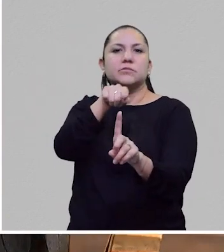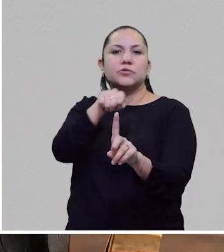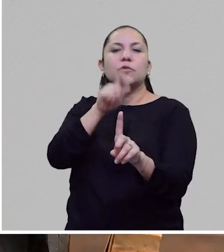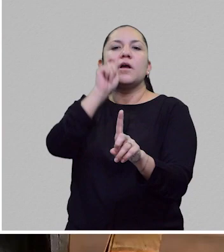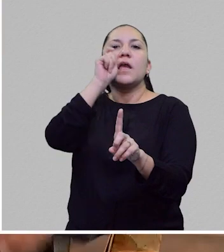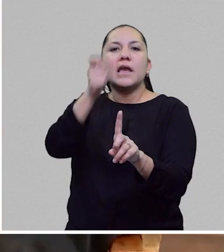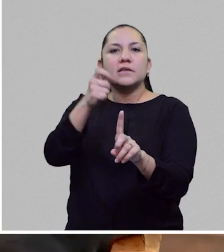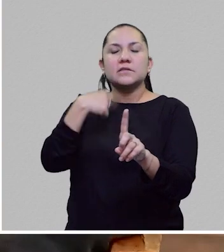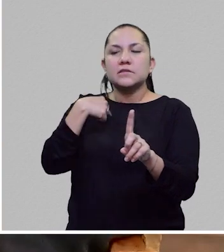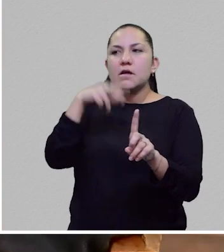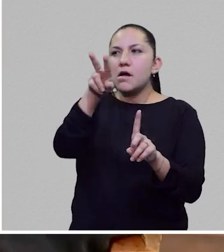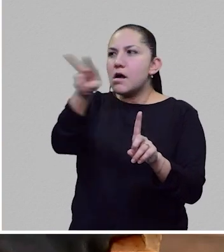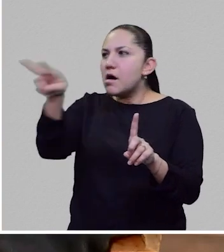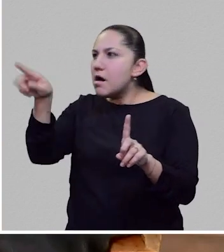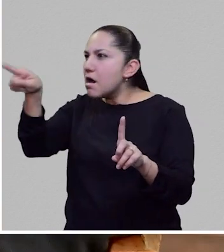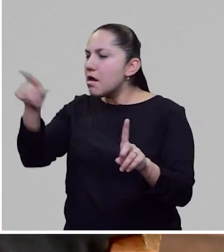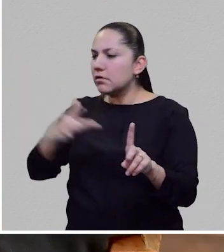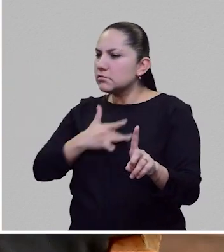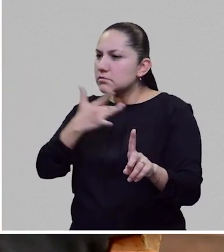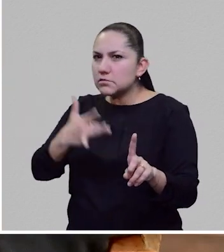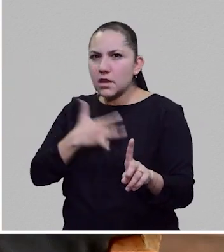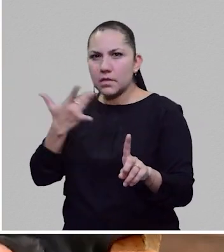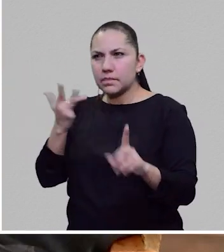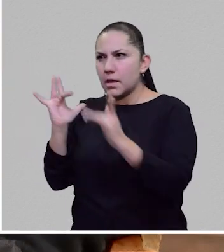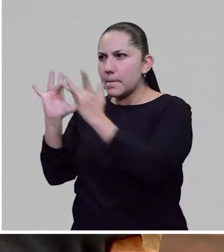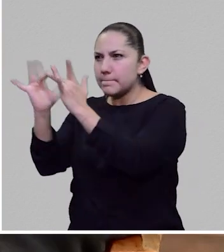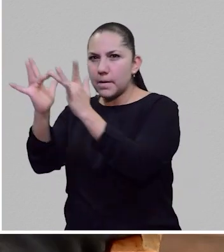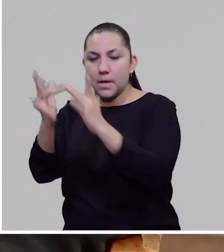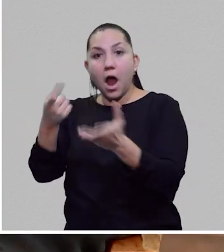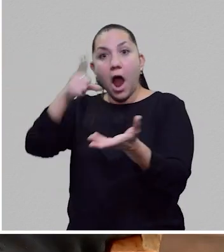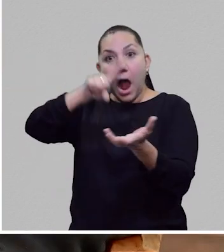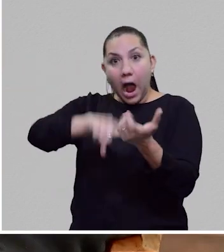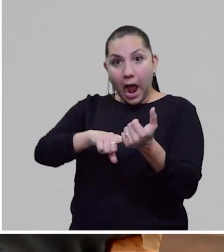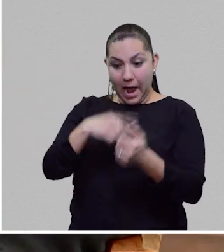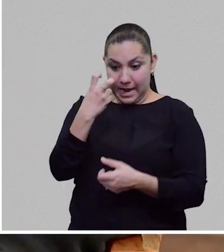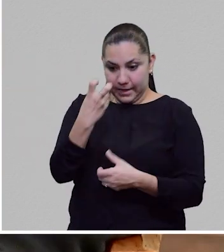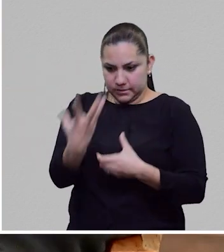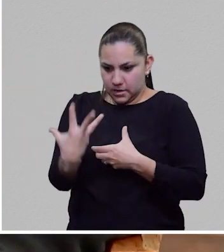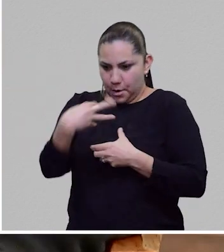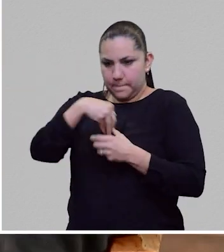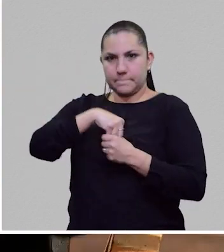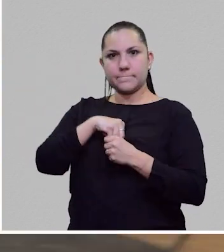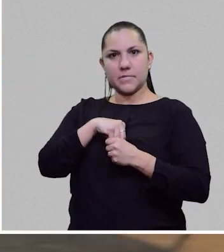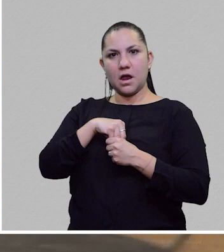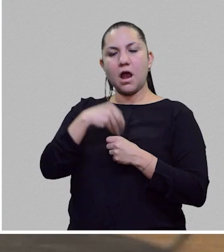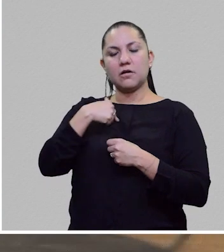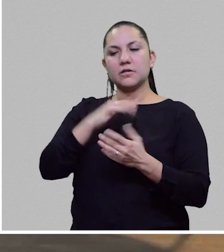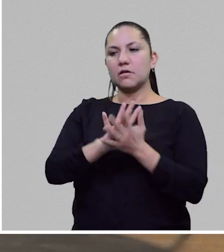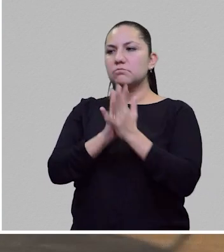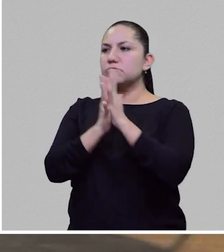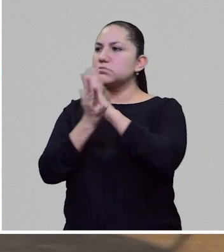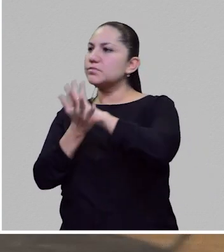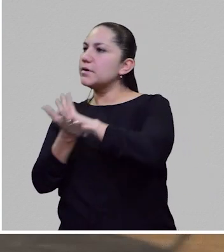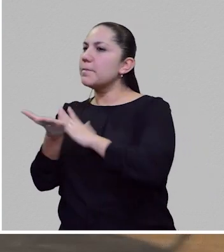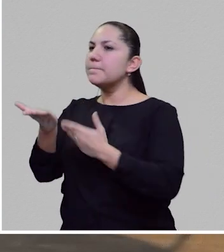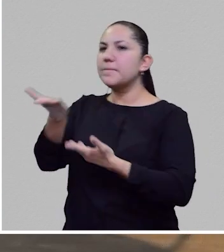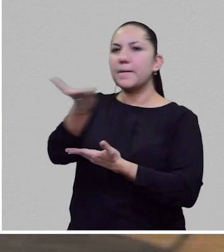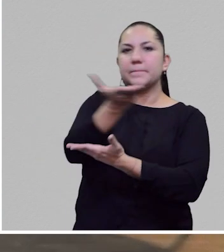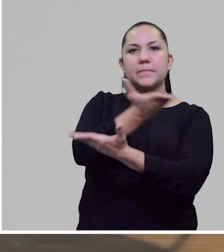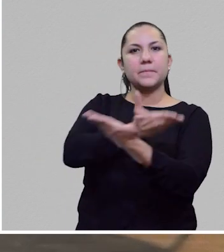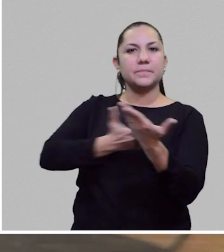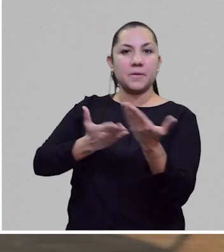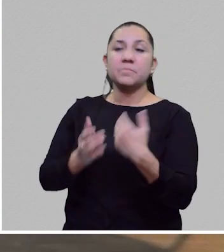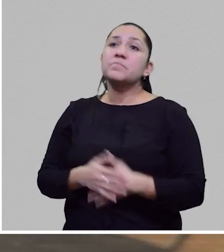todo esto que yo vi, todos estos prodigios que presencié, se van a perder como lágrimas en la lluvia. Entonces, todos estos seres artificiales,